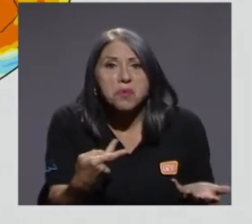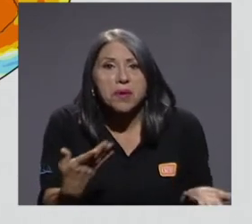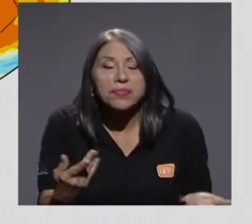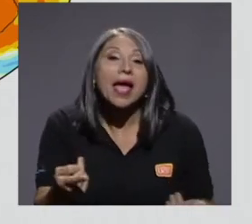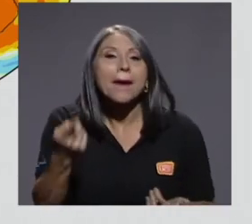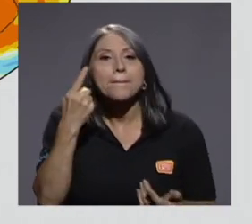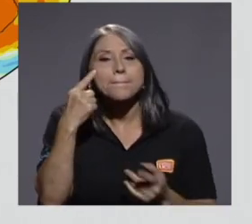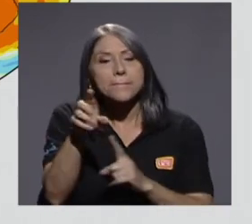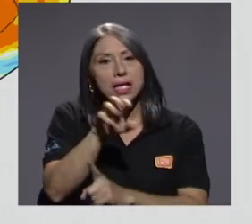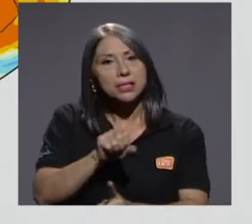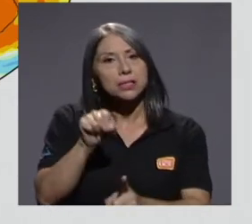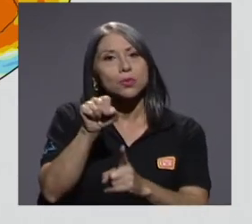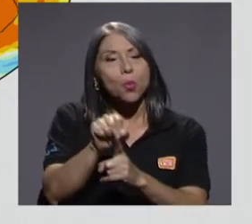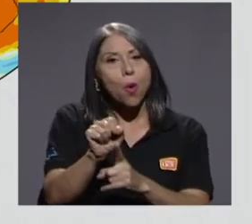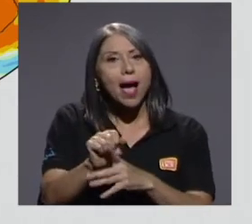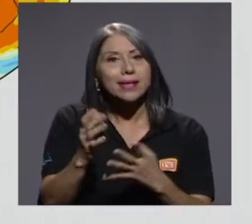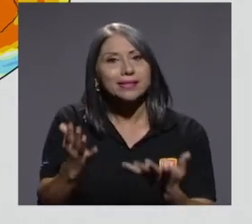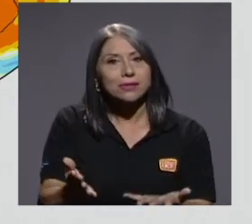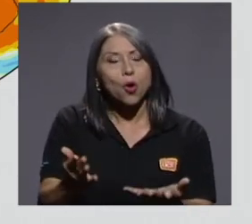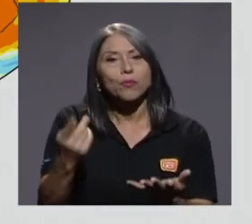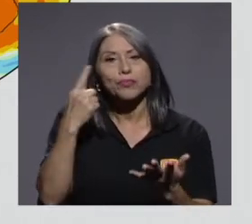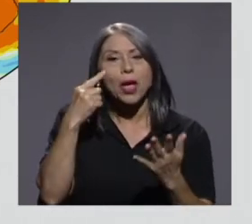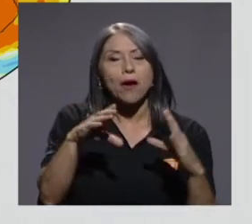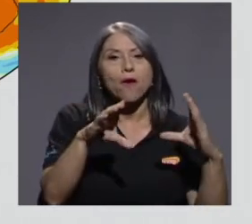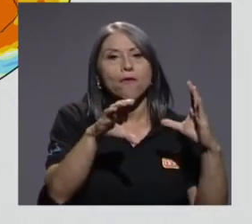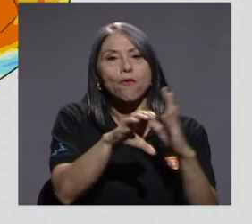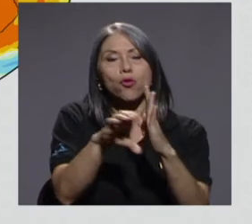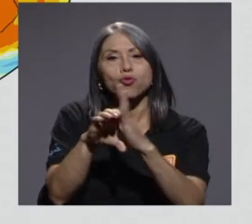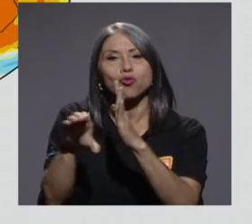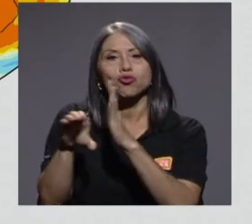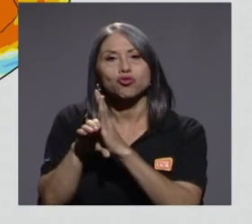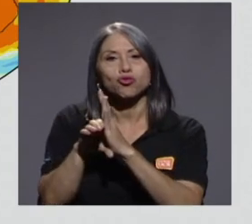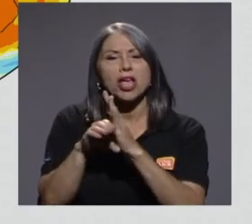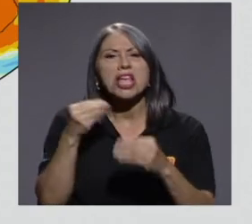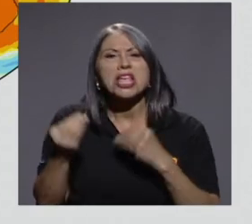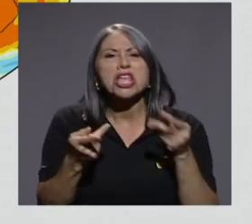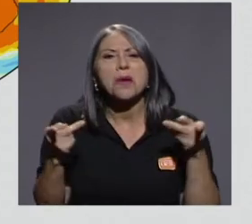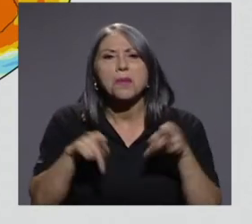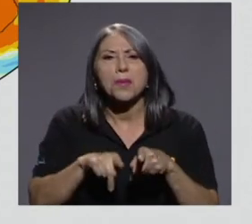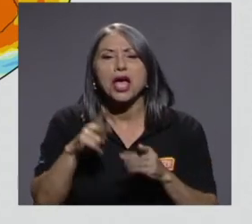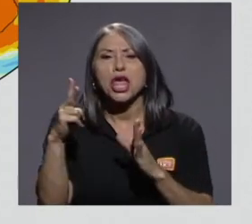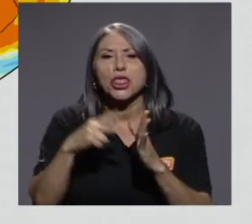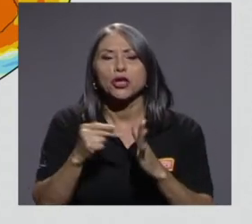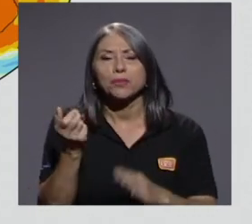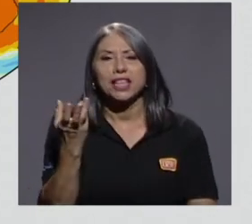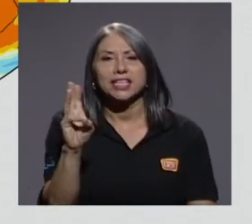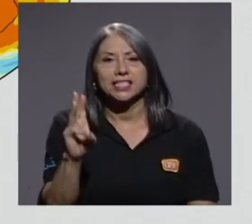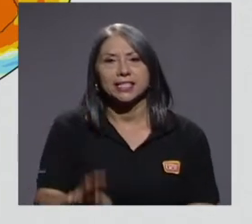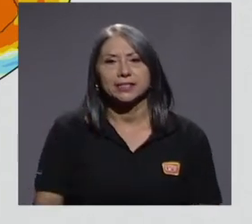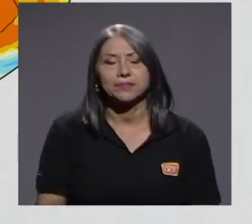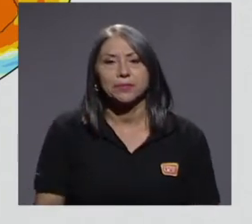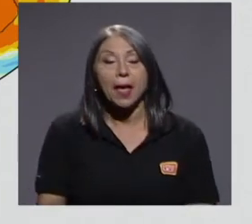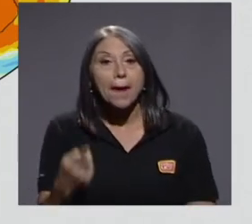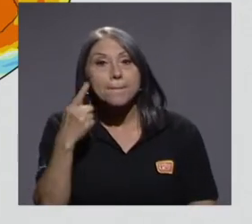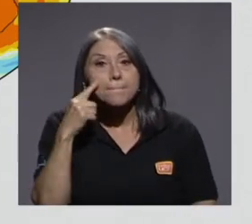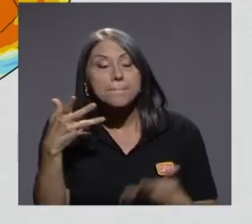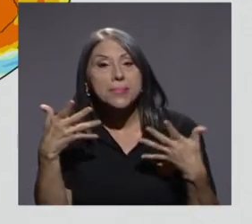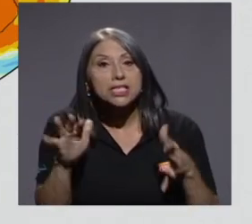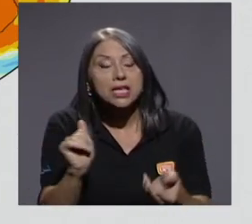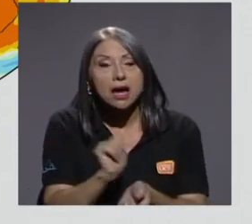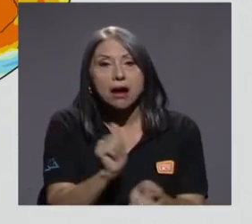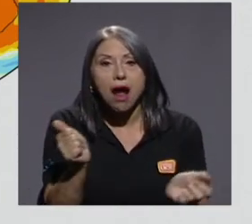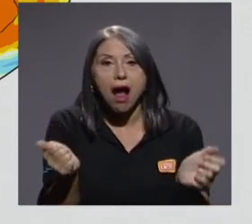el panorama que teníamos, según estas fotos también de la NASA, al 2016. Vean que ya cambió